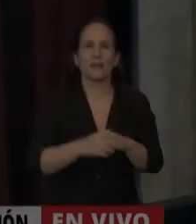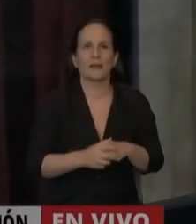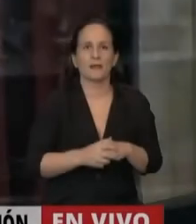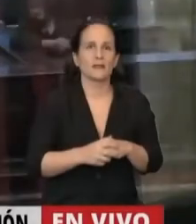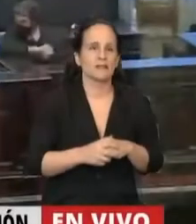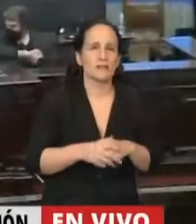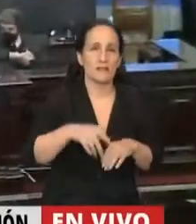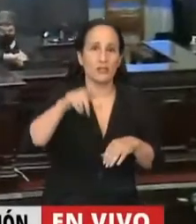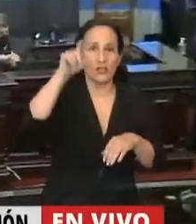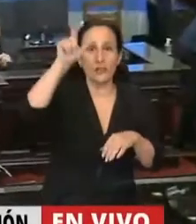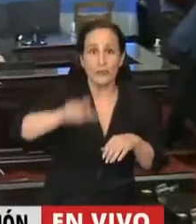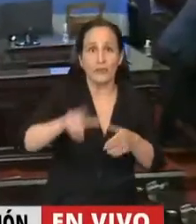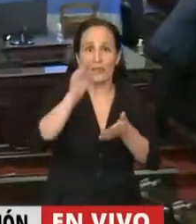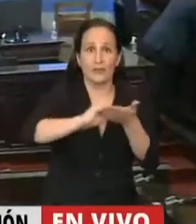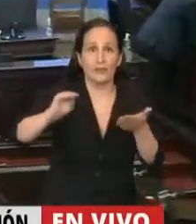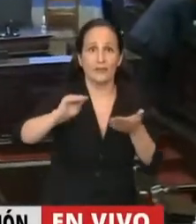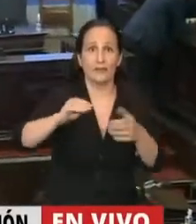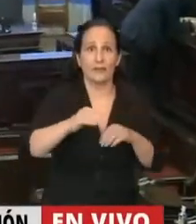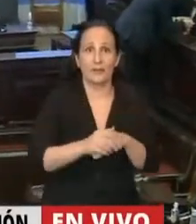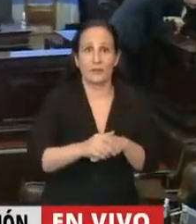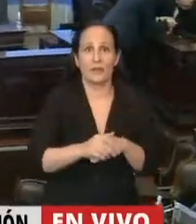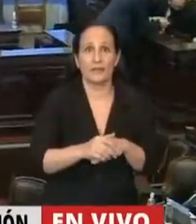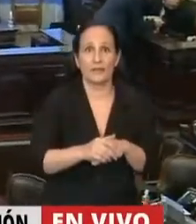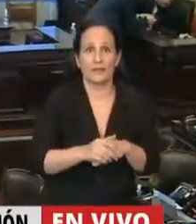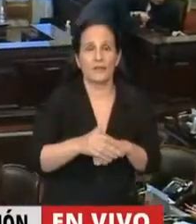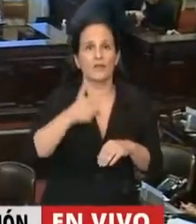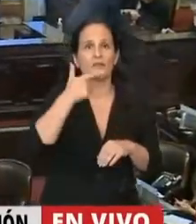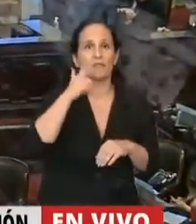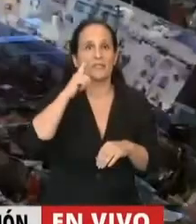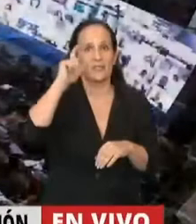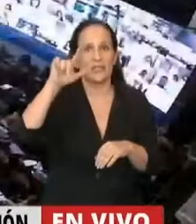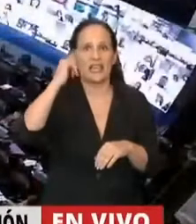Tiene la palabra la diputada Vanessa Silei.